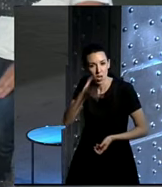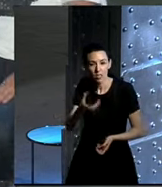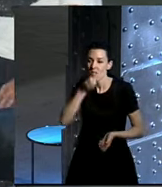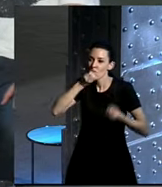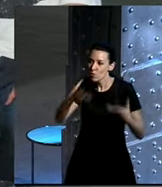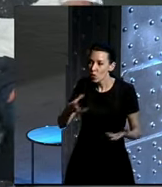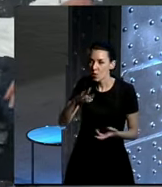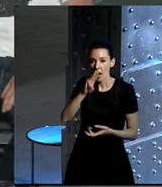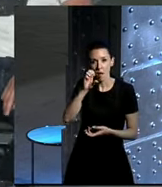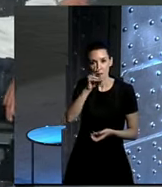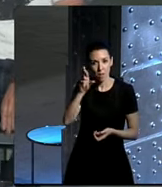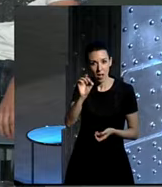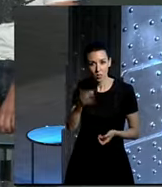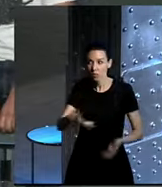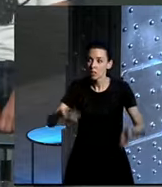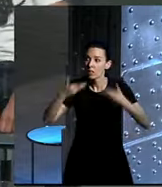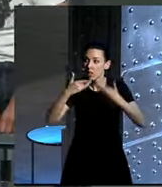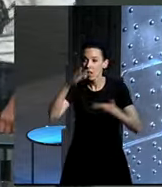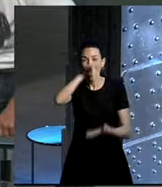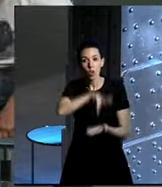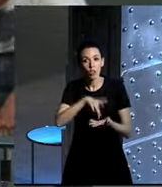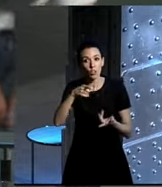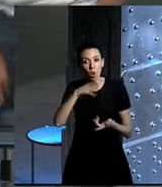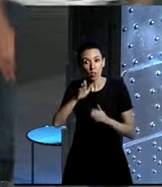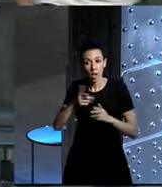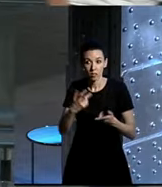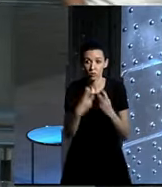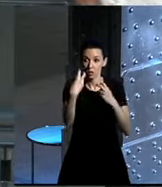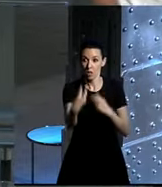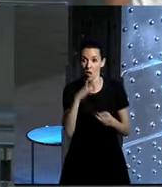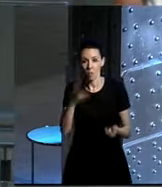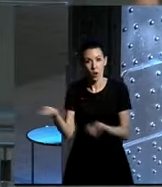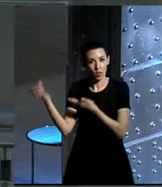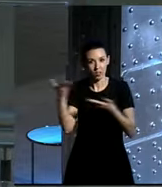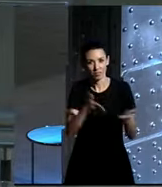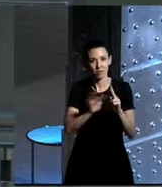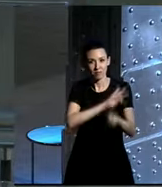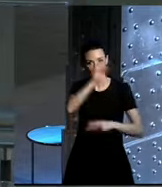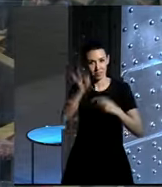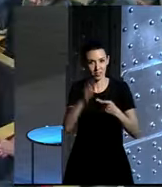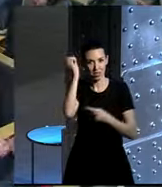bien, Pedro, bravo. Gracias. Con B de bravo y de vicioso. Vuelves a tu sitio porque voy a invitar a subir a los siguientes.